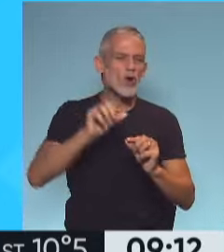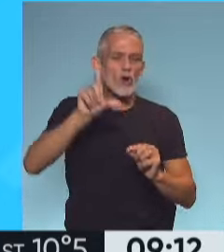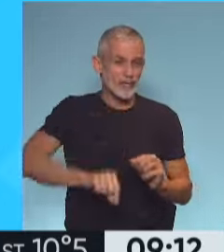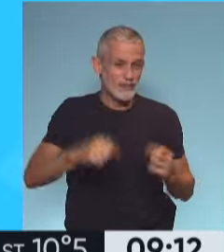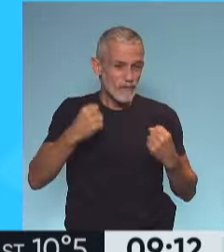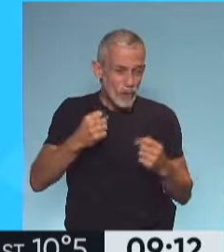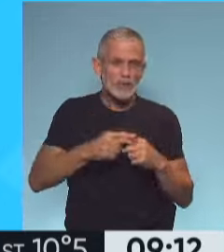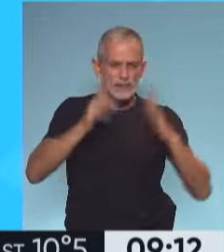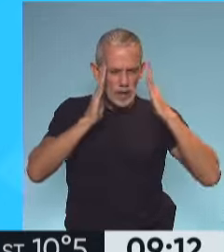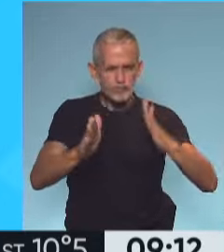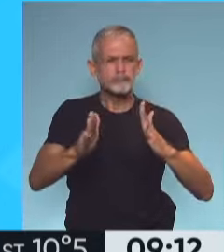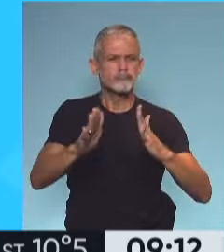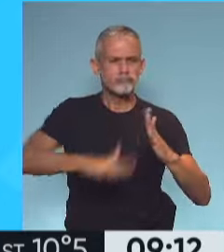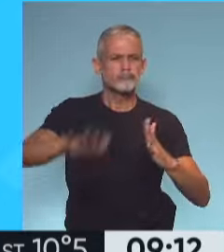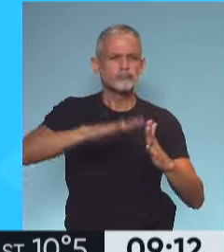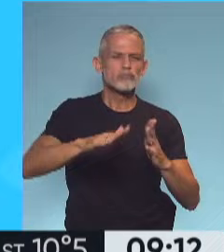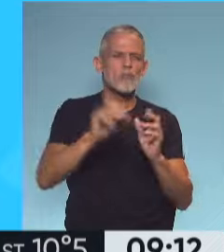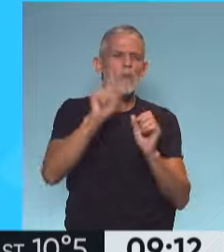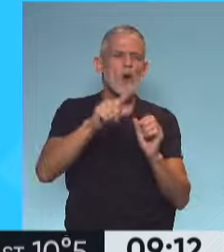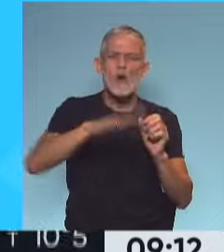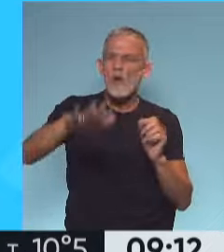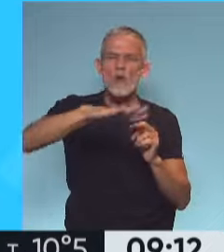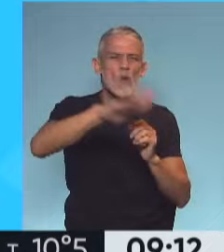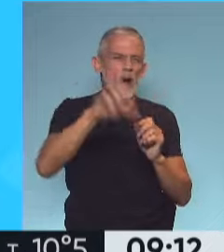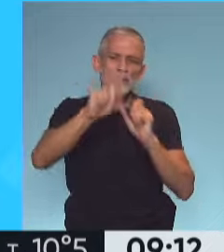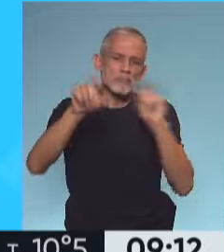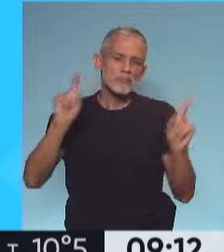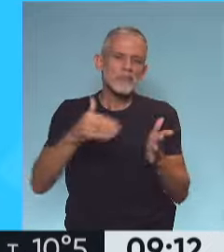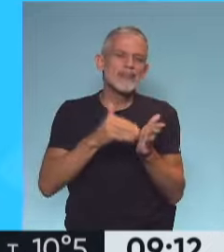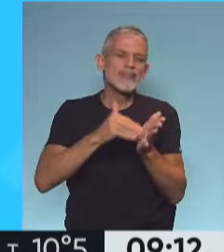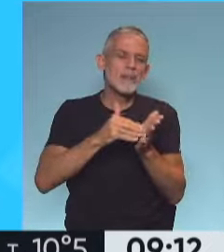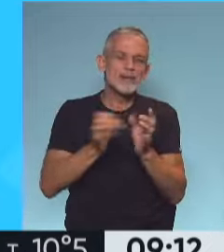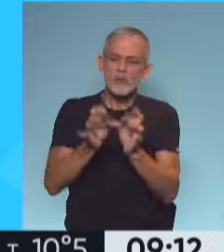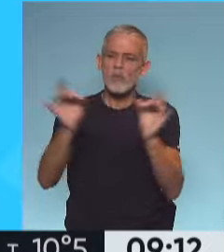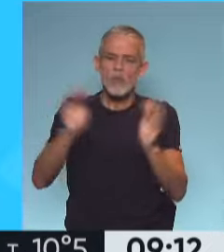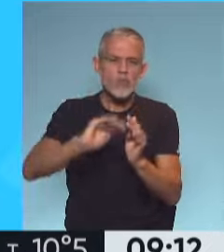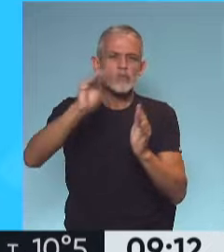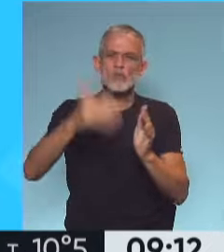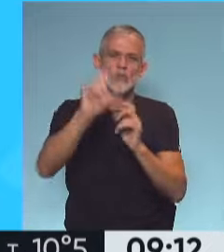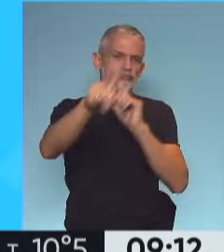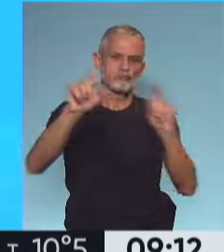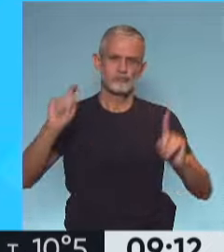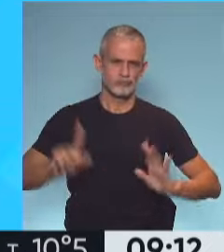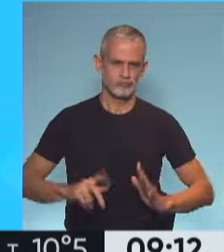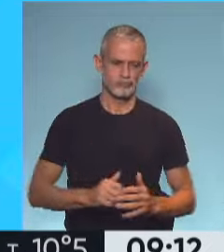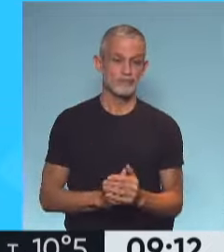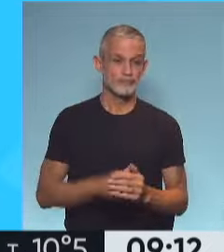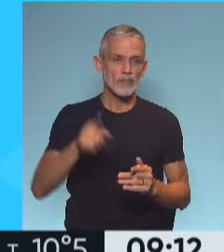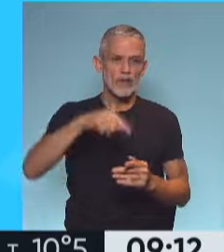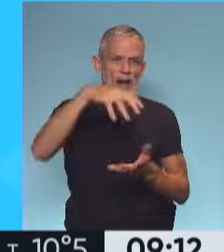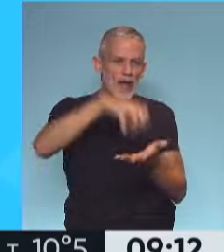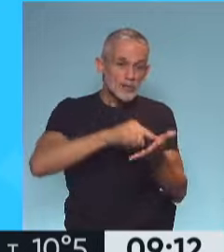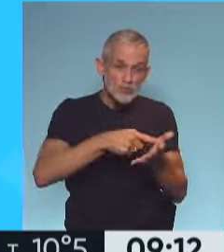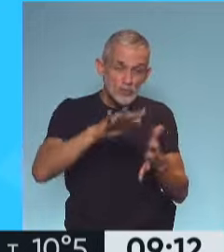intensivas y focalizadas geográficamente de acuerdo a la situación epidemiológica de cada lugar. Para centros